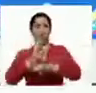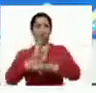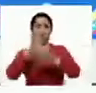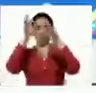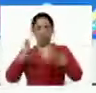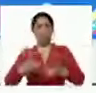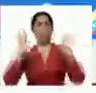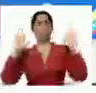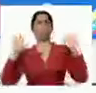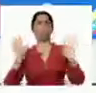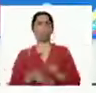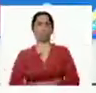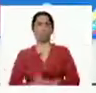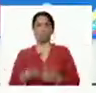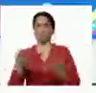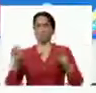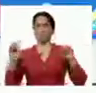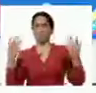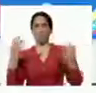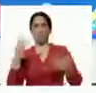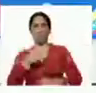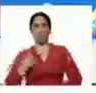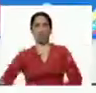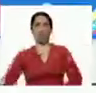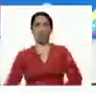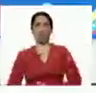es posible ahí está el milagro de china